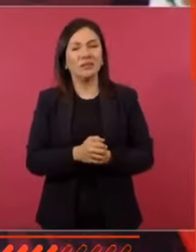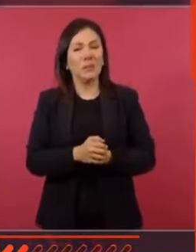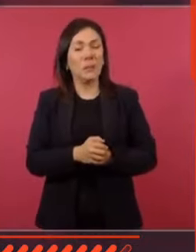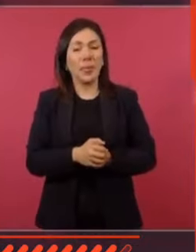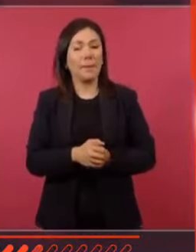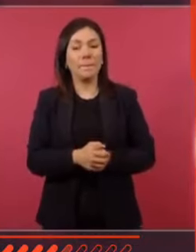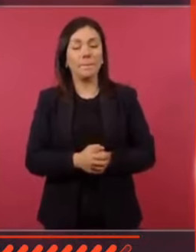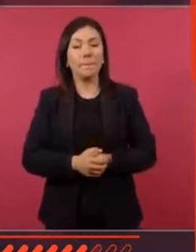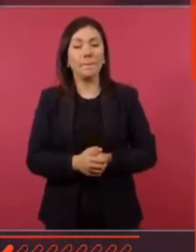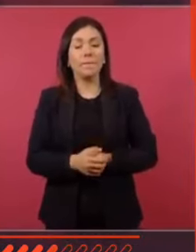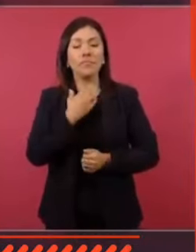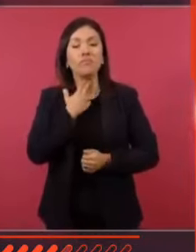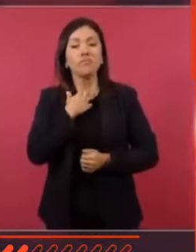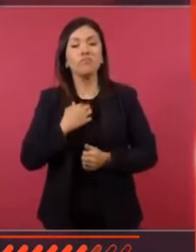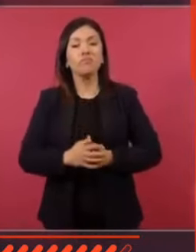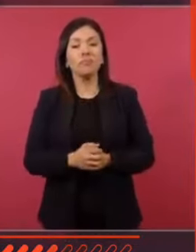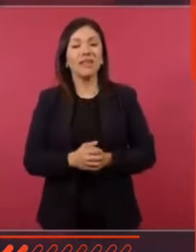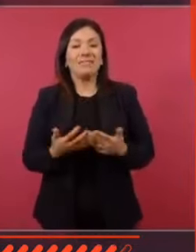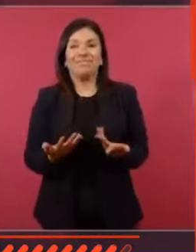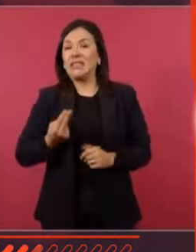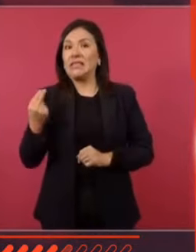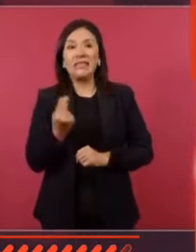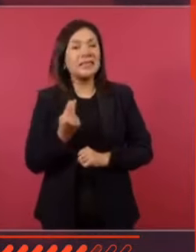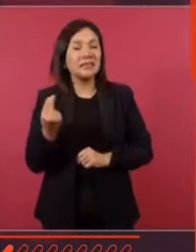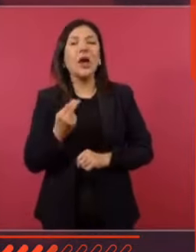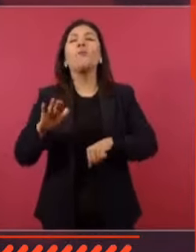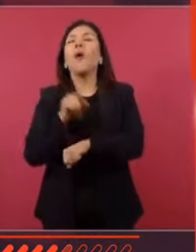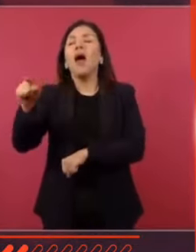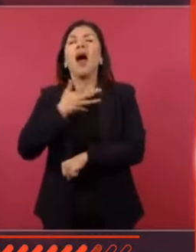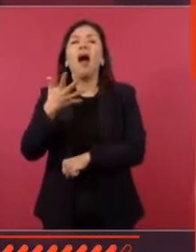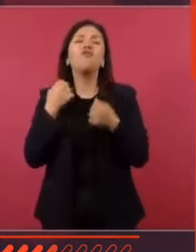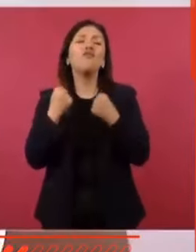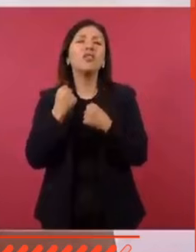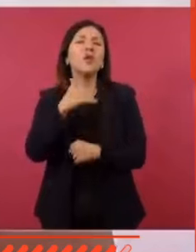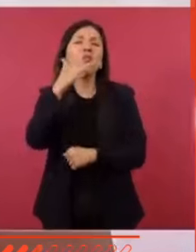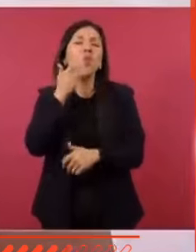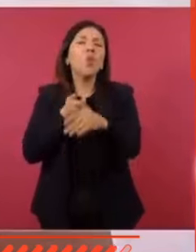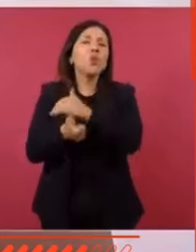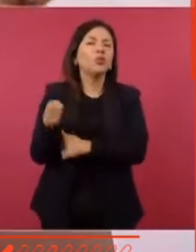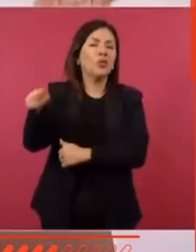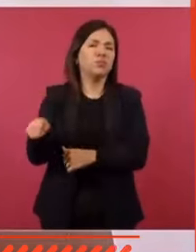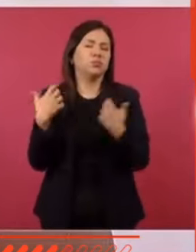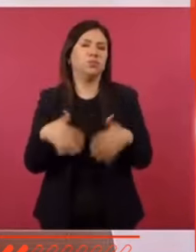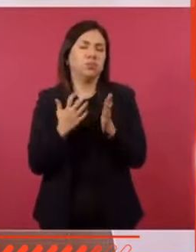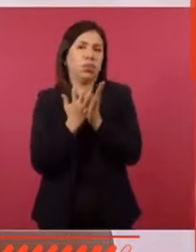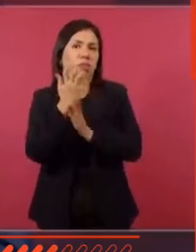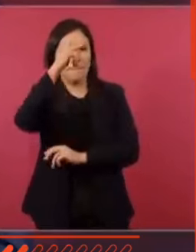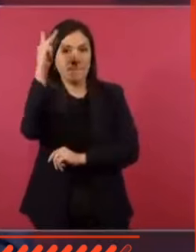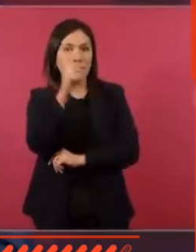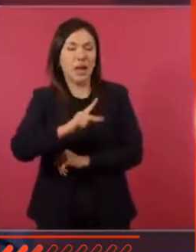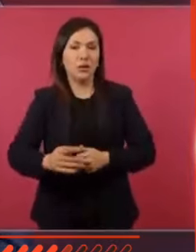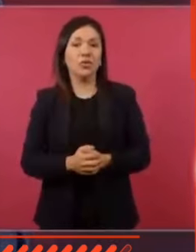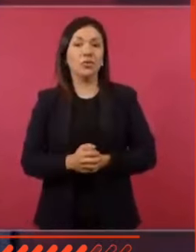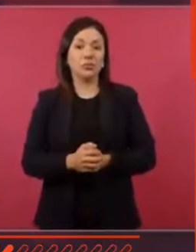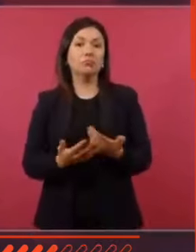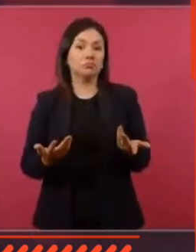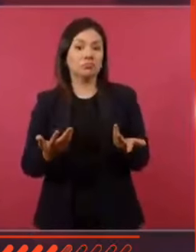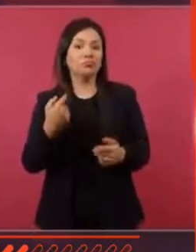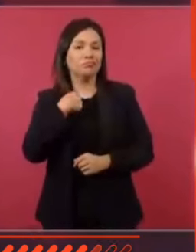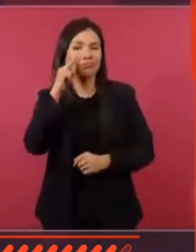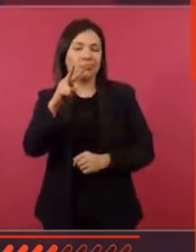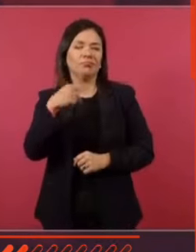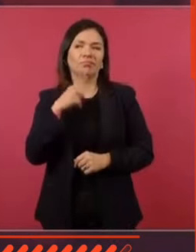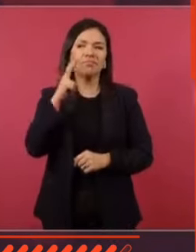y es necesario y dispensado por la corrupción que predomina. nosotros lo vemos